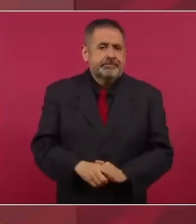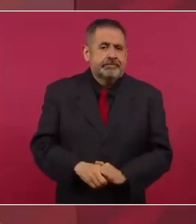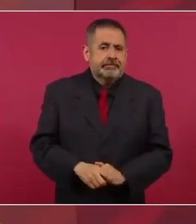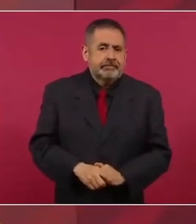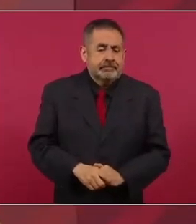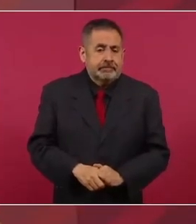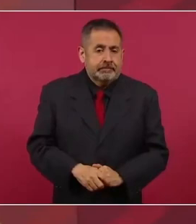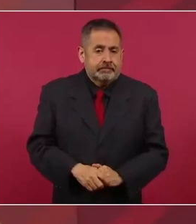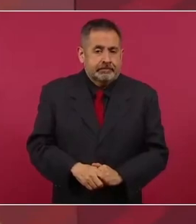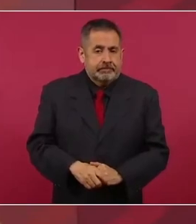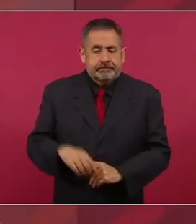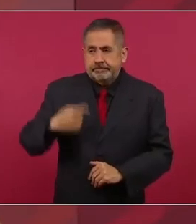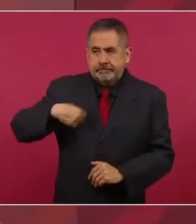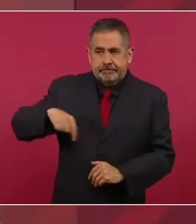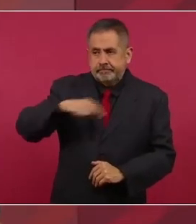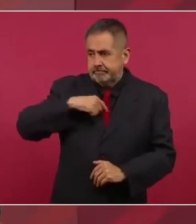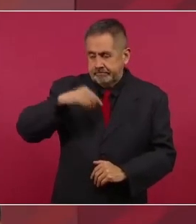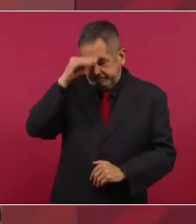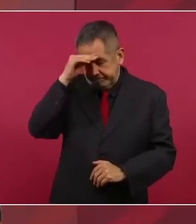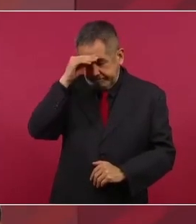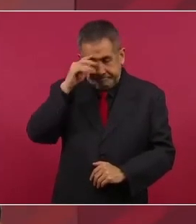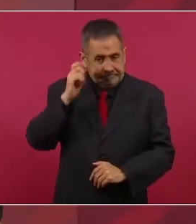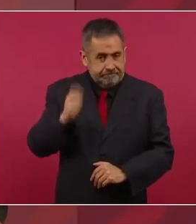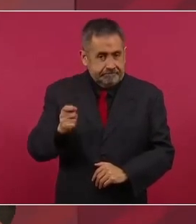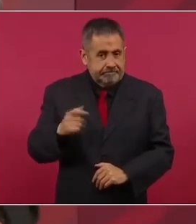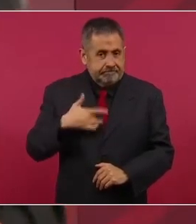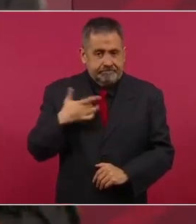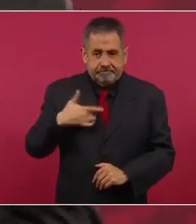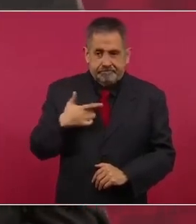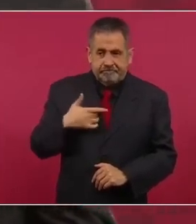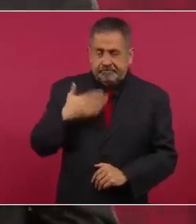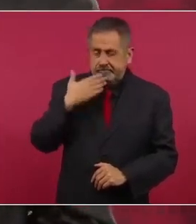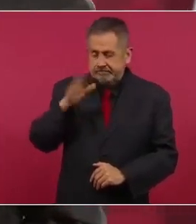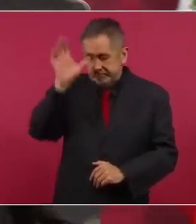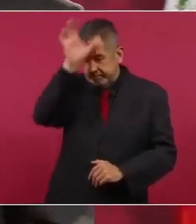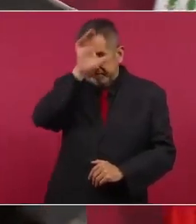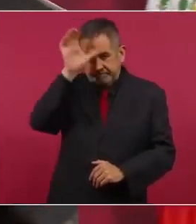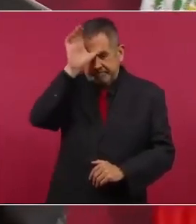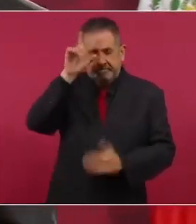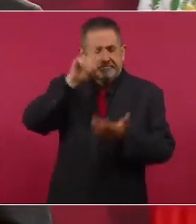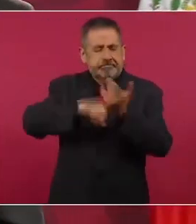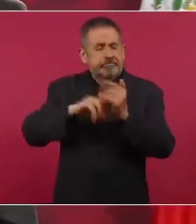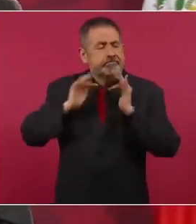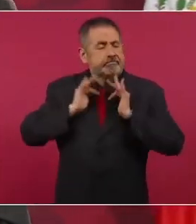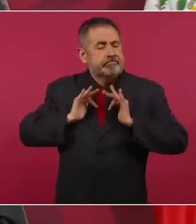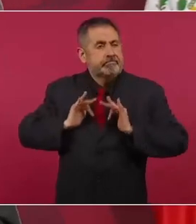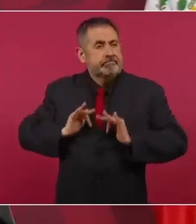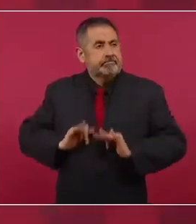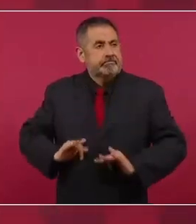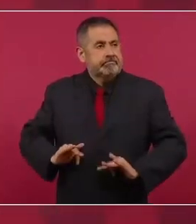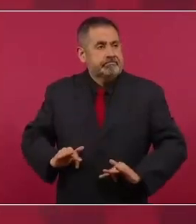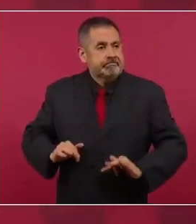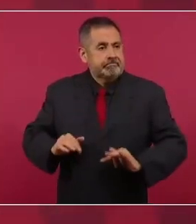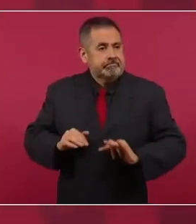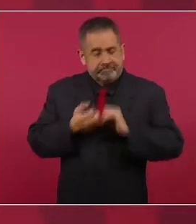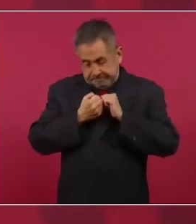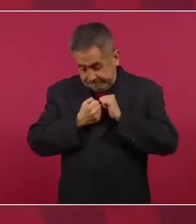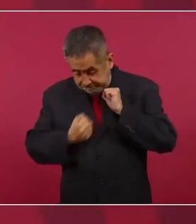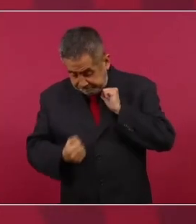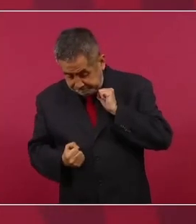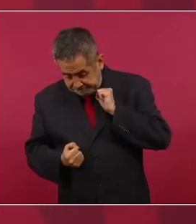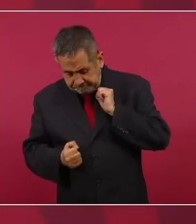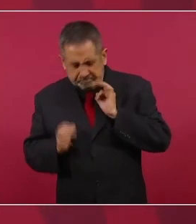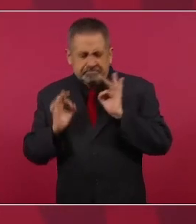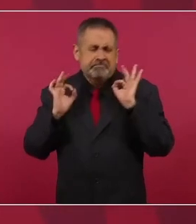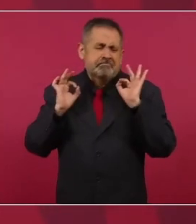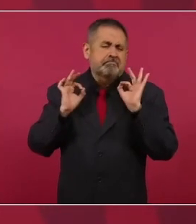Y uno tiene que estar bien con su conciencia, que ese es el principal tribunal,